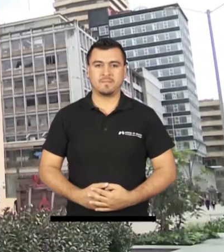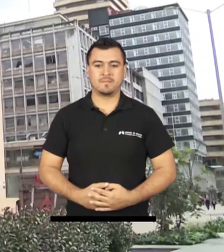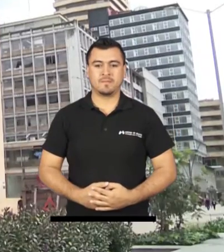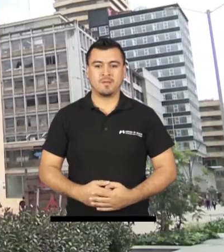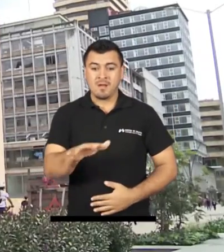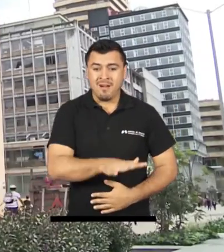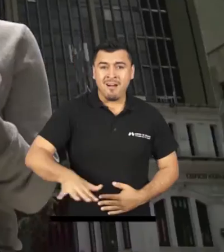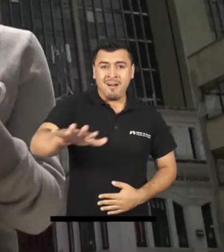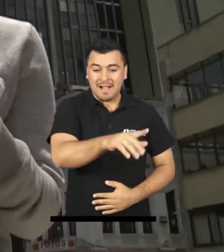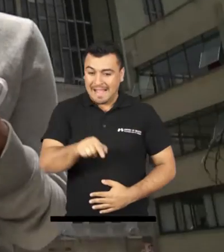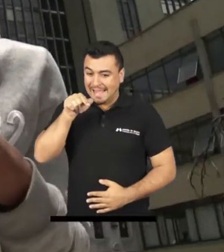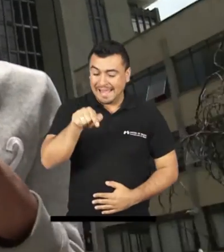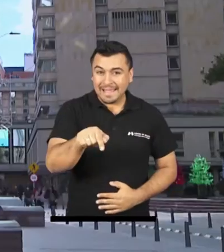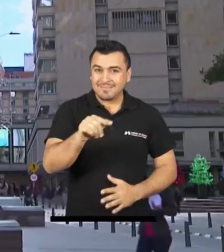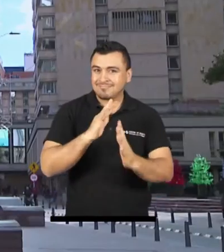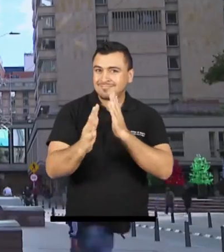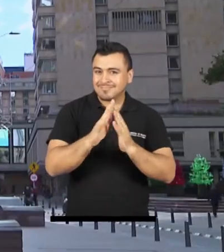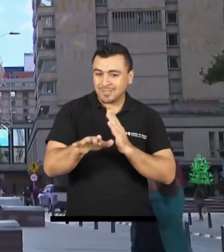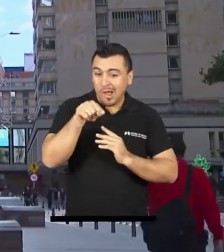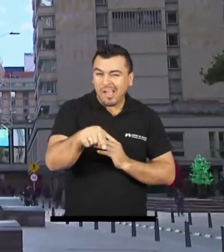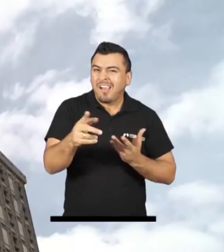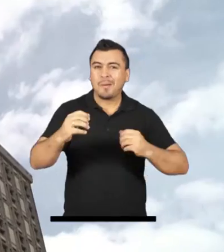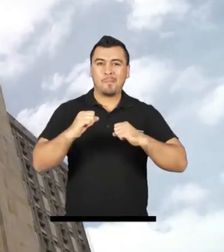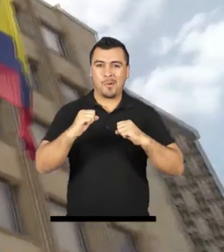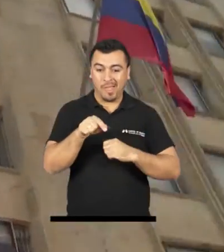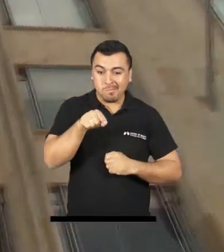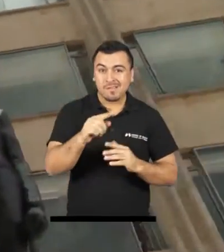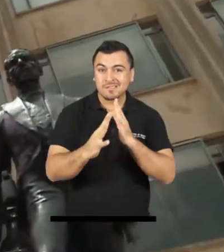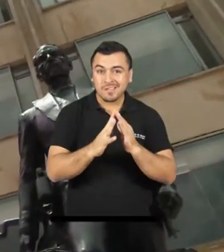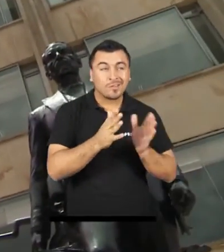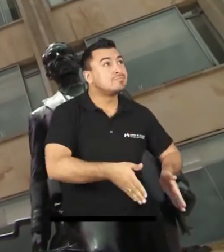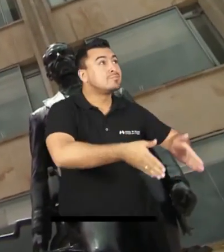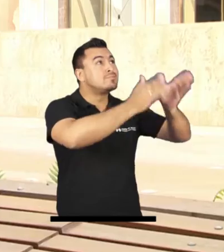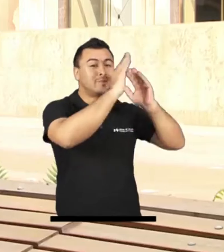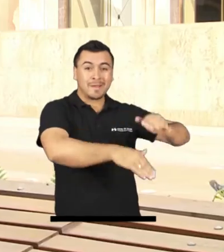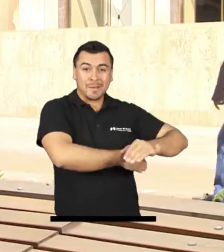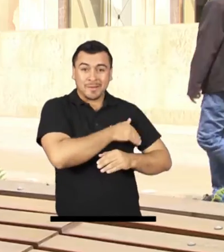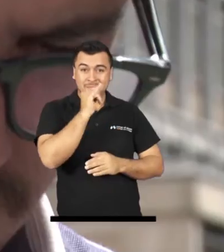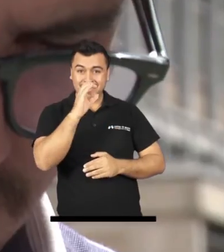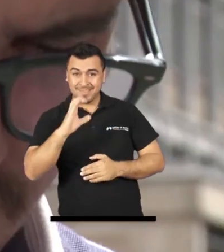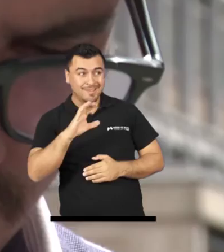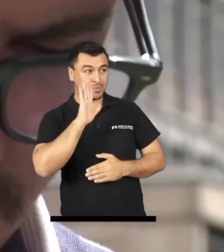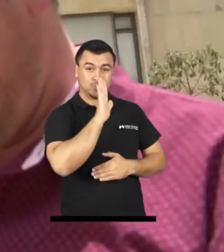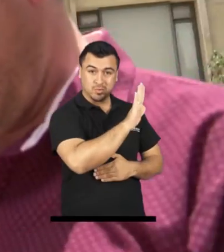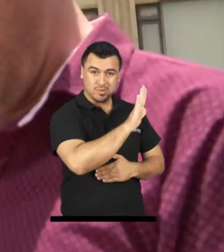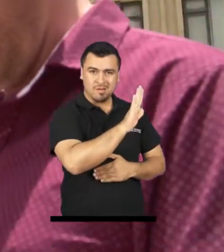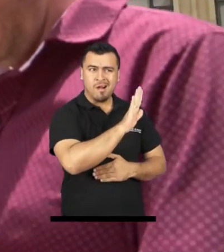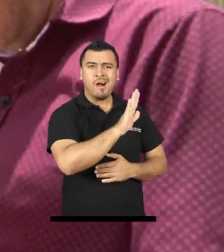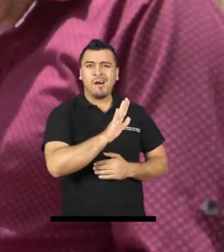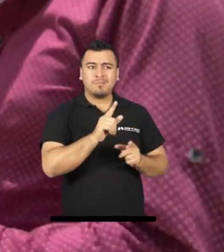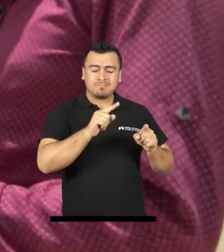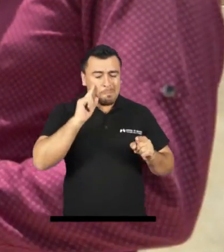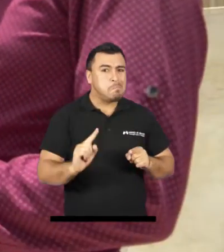Y es justo en el corazón de Bogotá, en el centro de la capital y especialmente en el edificio Manuel Murillo Toro, en el que se